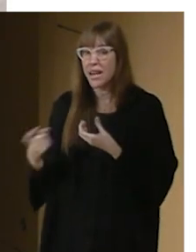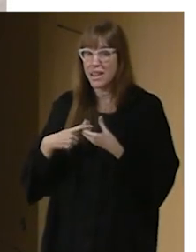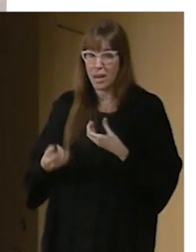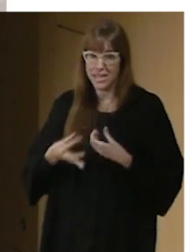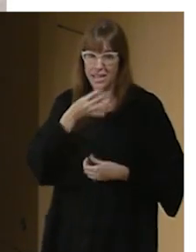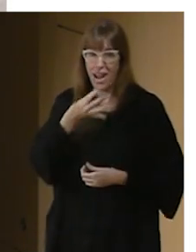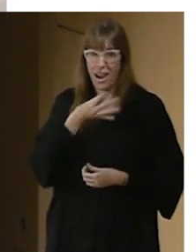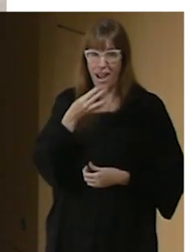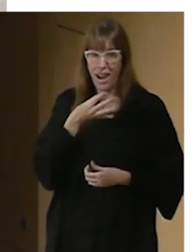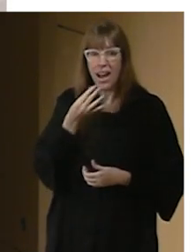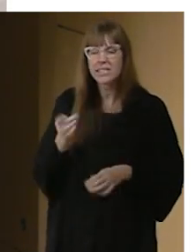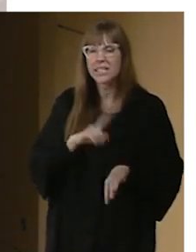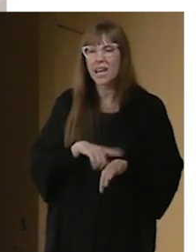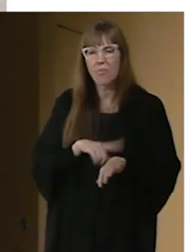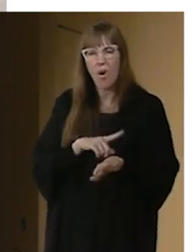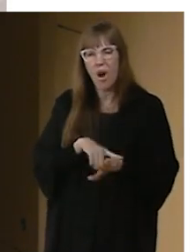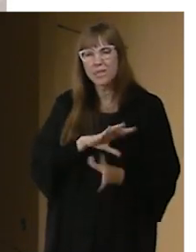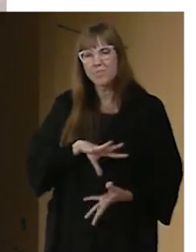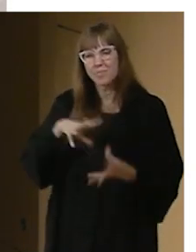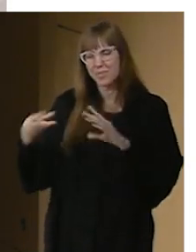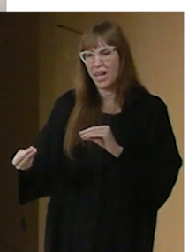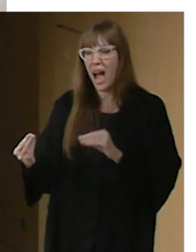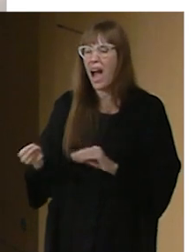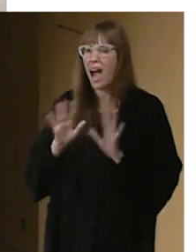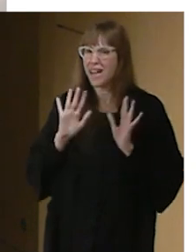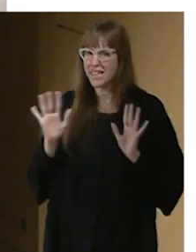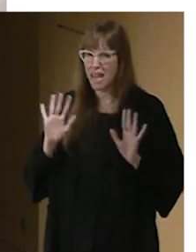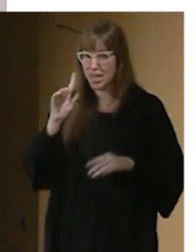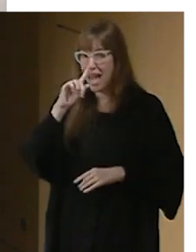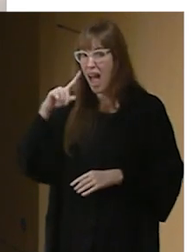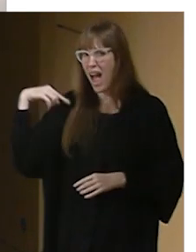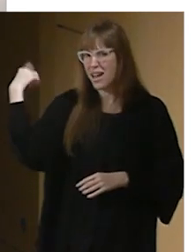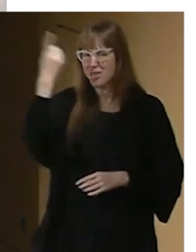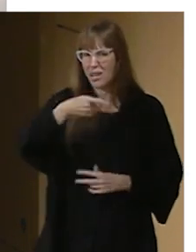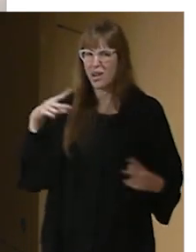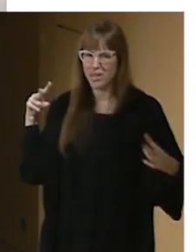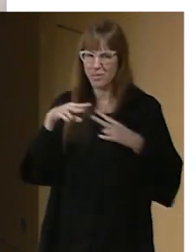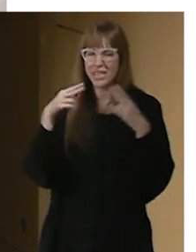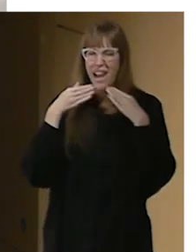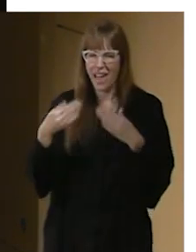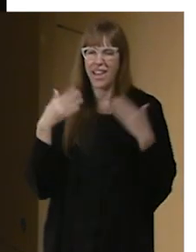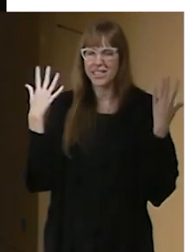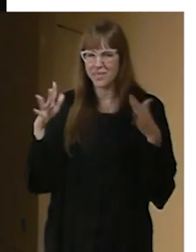también a los tiempos así que nada esperamos poder veros el año que viene muchísimas gracias